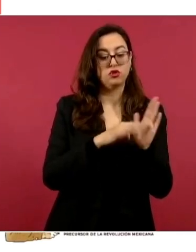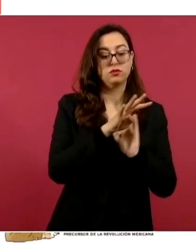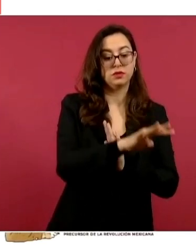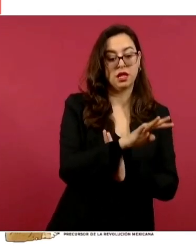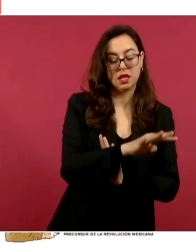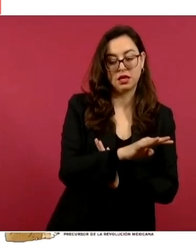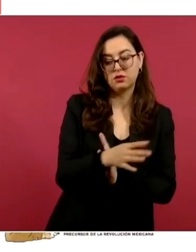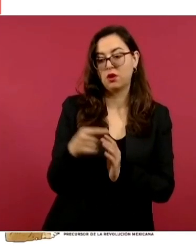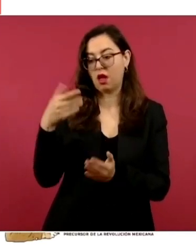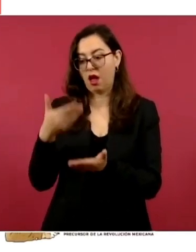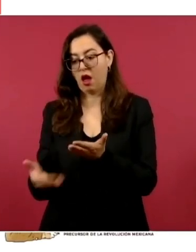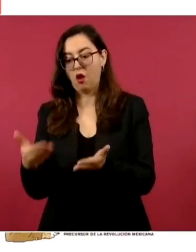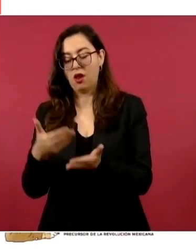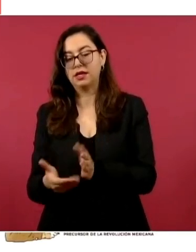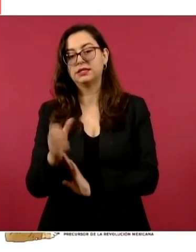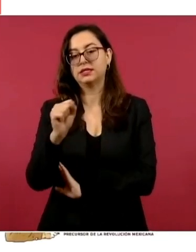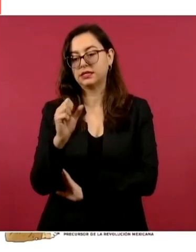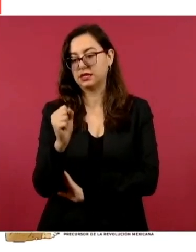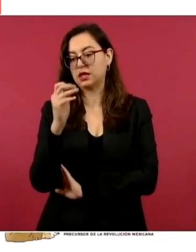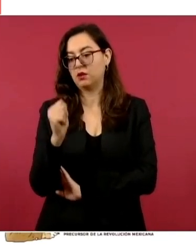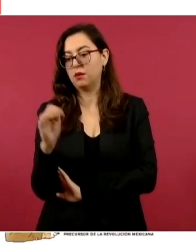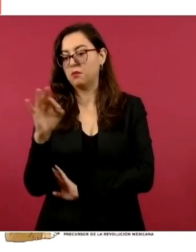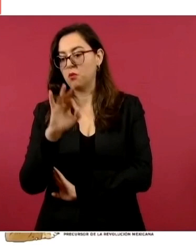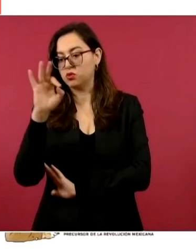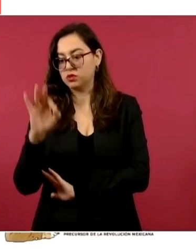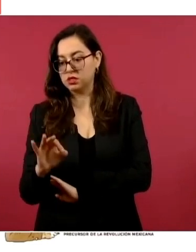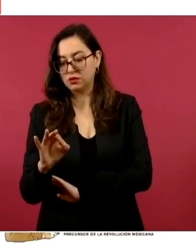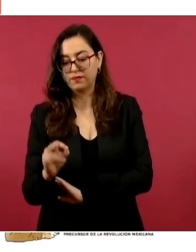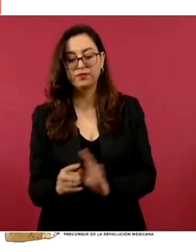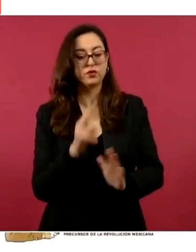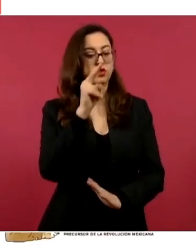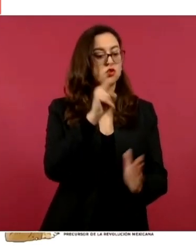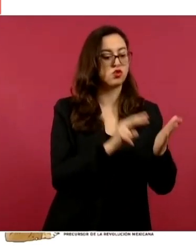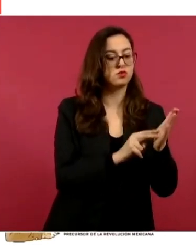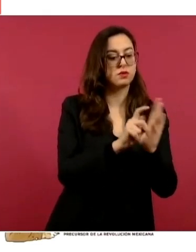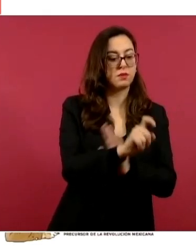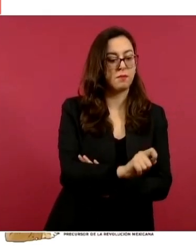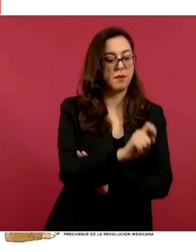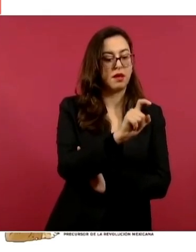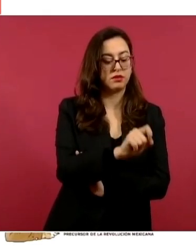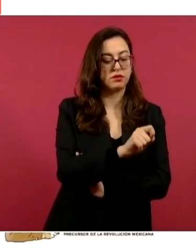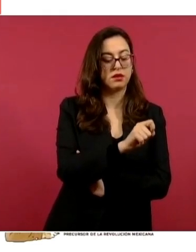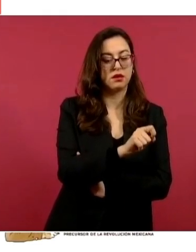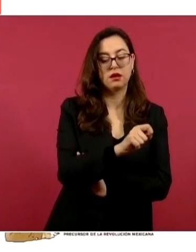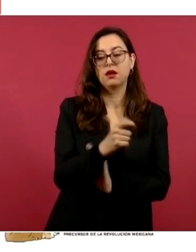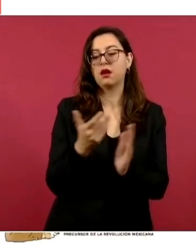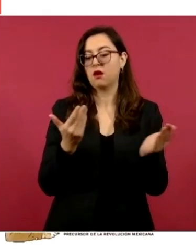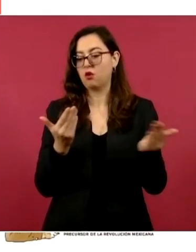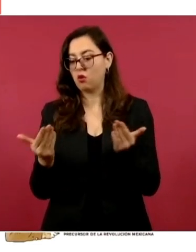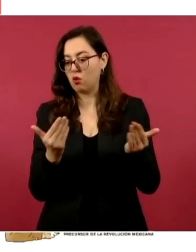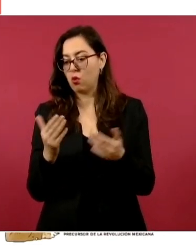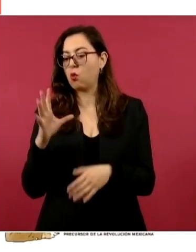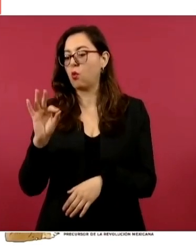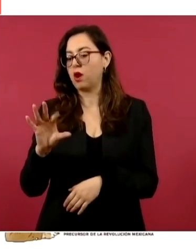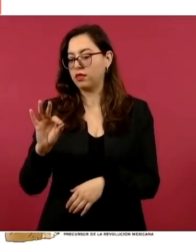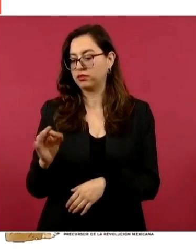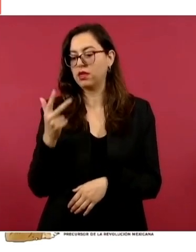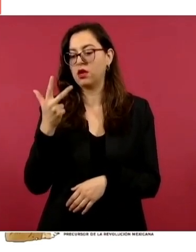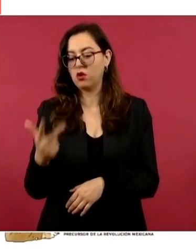.88 por ciento más, luego con relación al 2020, 48